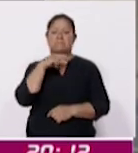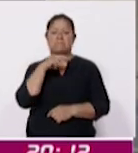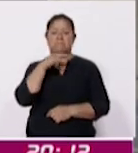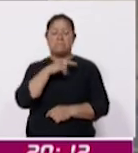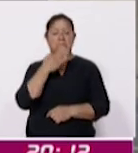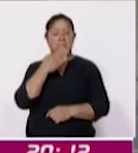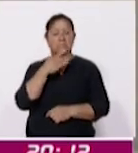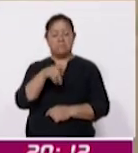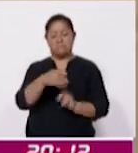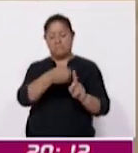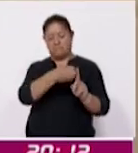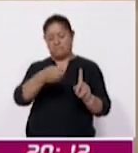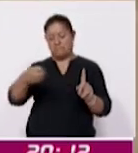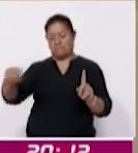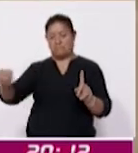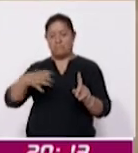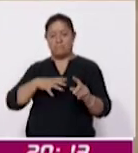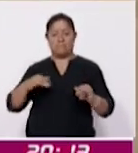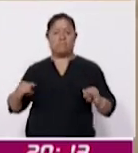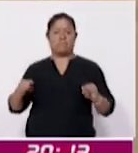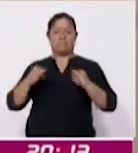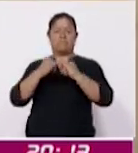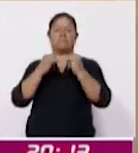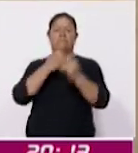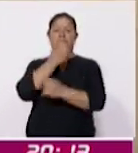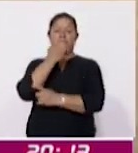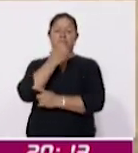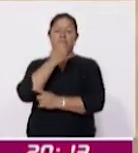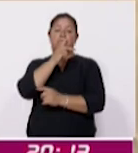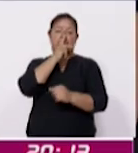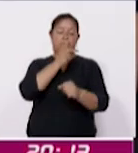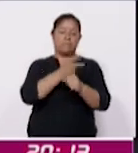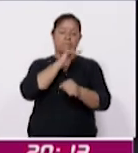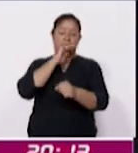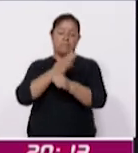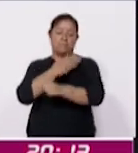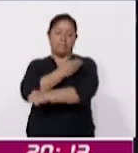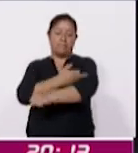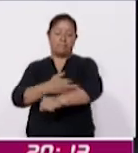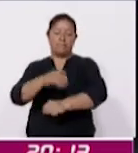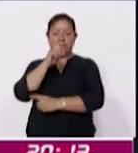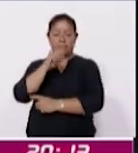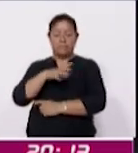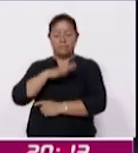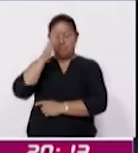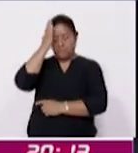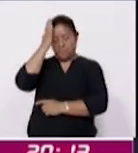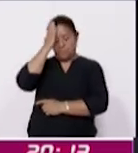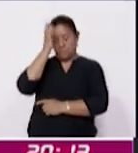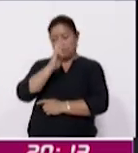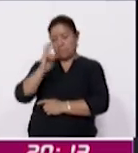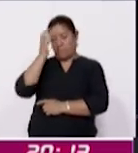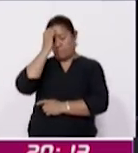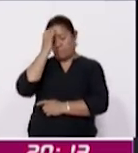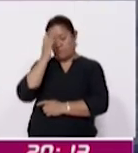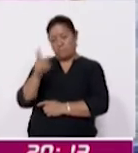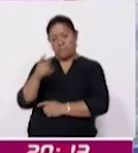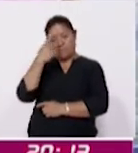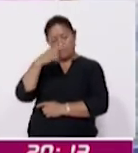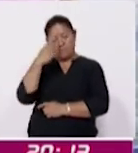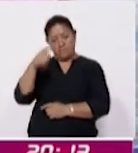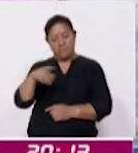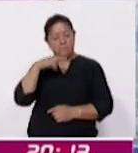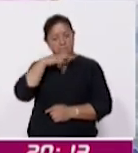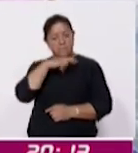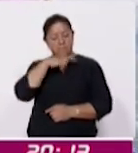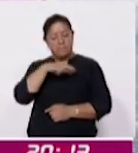debido a la organización de las instituciones educativas. Madres y padres de familia, así como tutores, reconocieron la facilidad y rapidez del